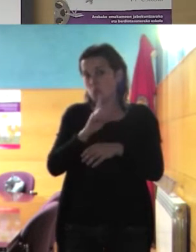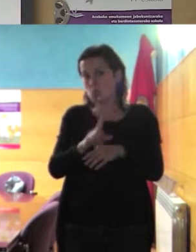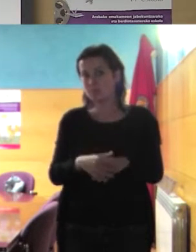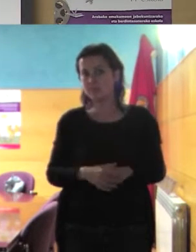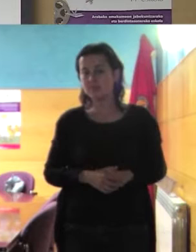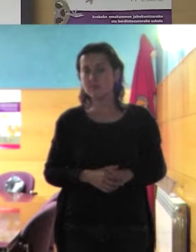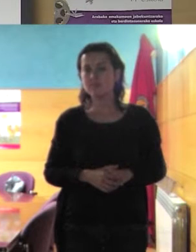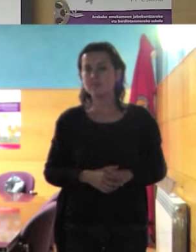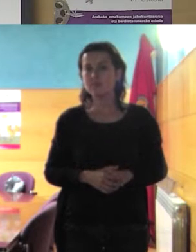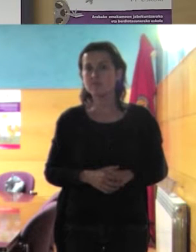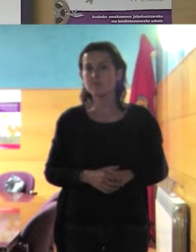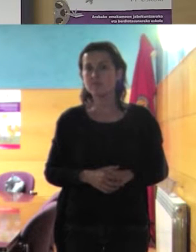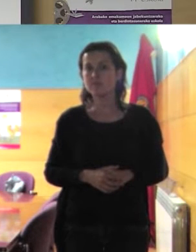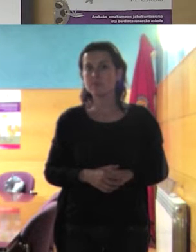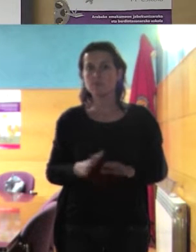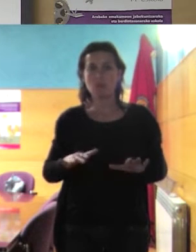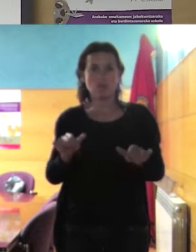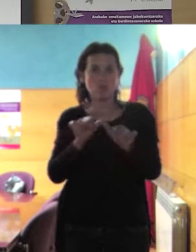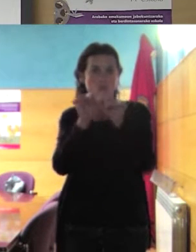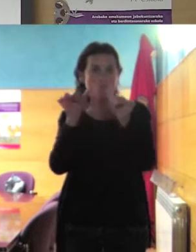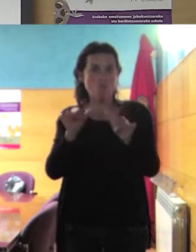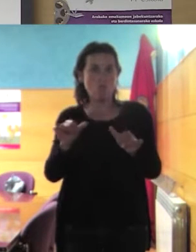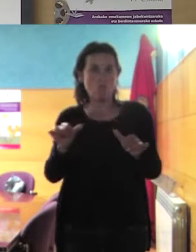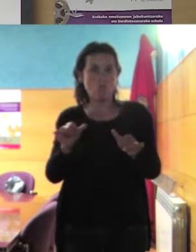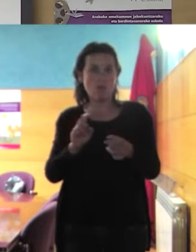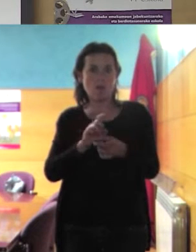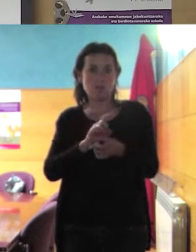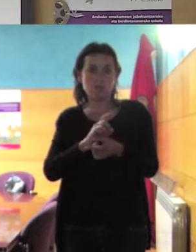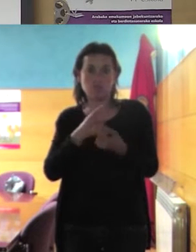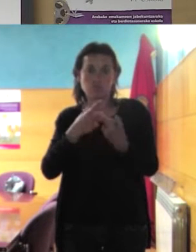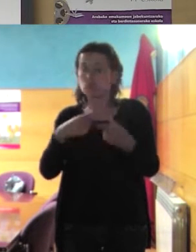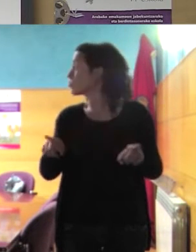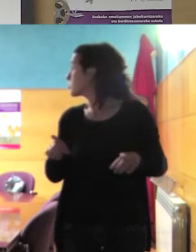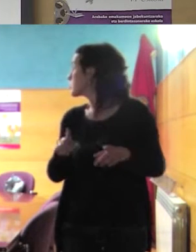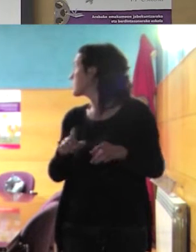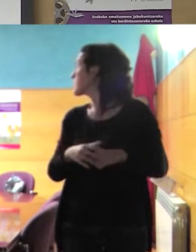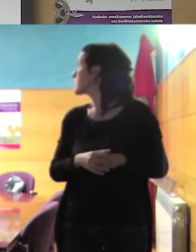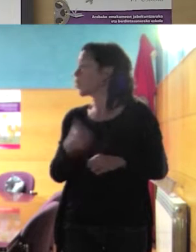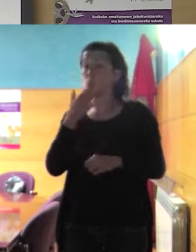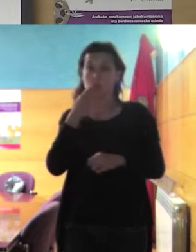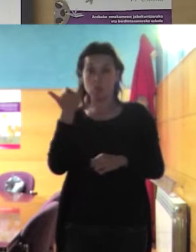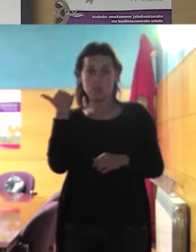esta es otra manera de llevar la cabeza y el resto del cuerpo más habitual aquí ¿eh?